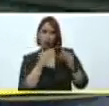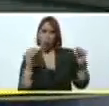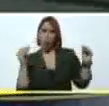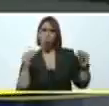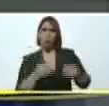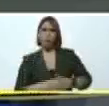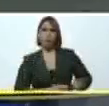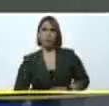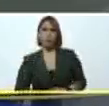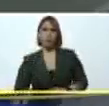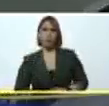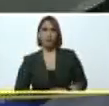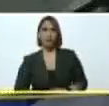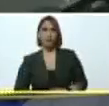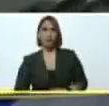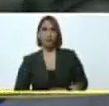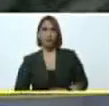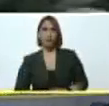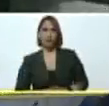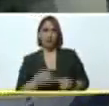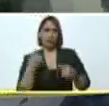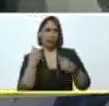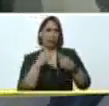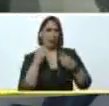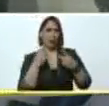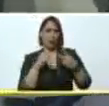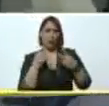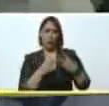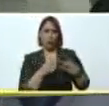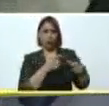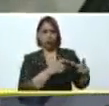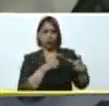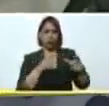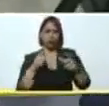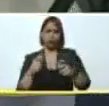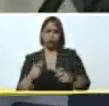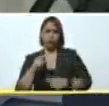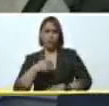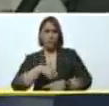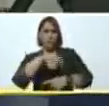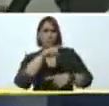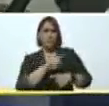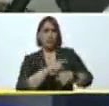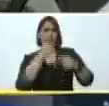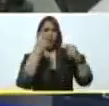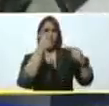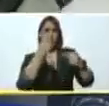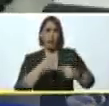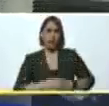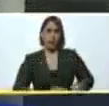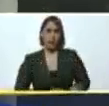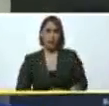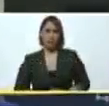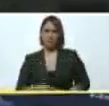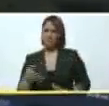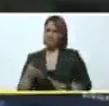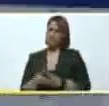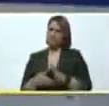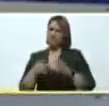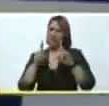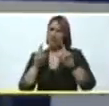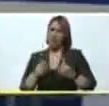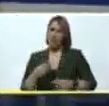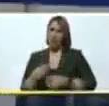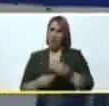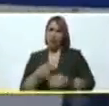de equipos. Un arsenal de equipos. De equipos. De primer nivel. De primer nivel. Sí, señor. ¿Qué exámenes se harían